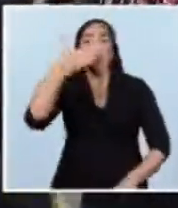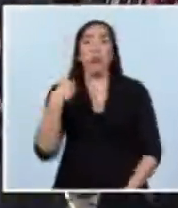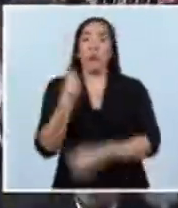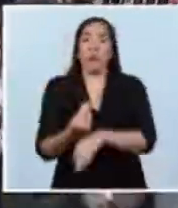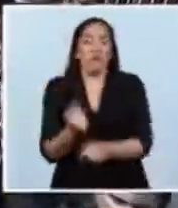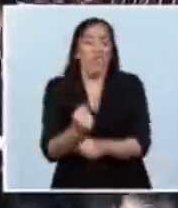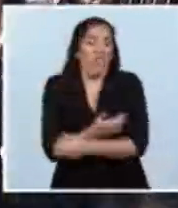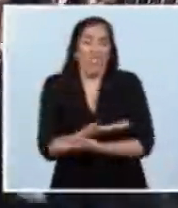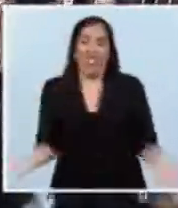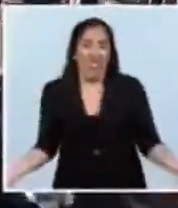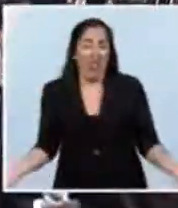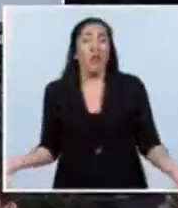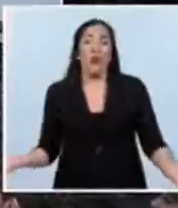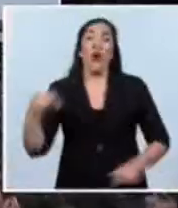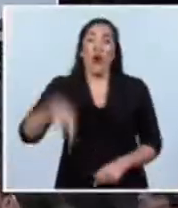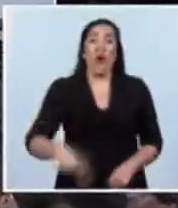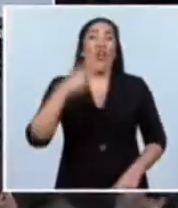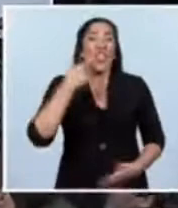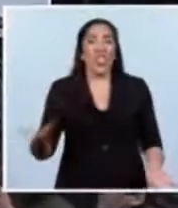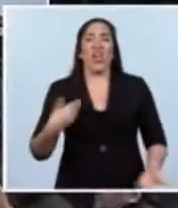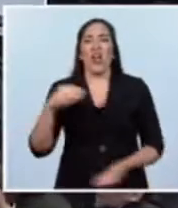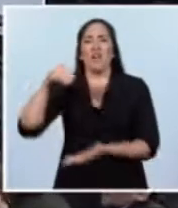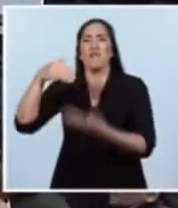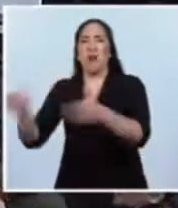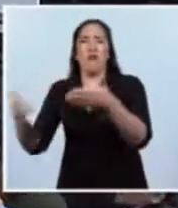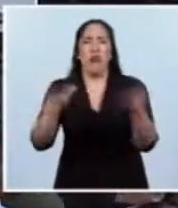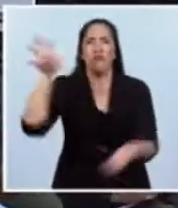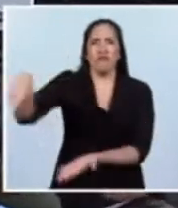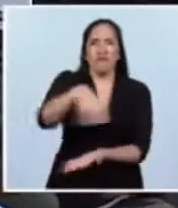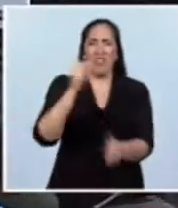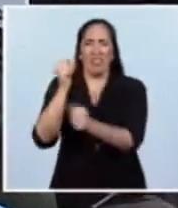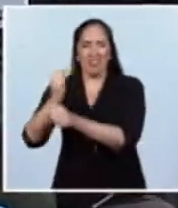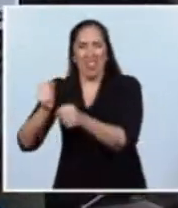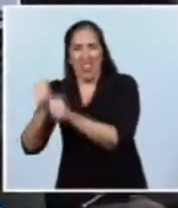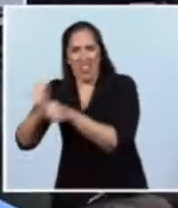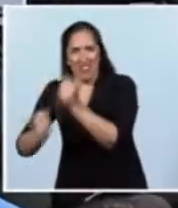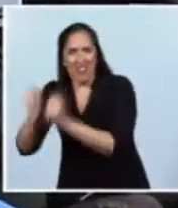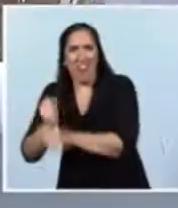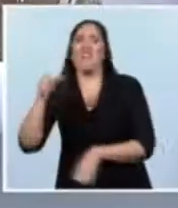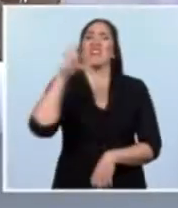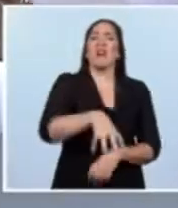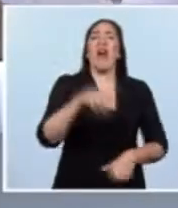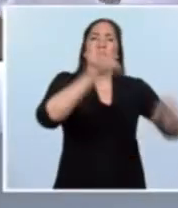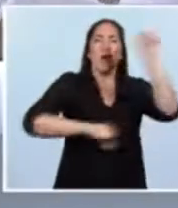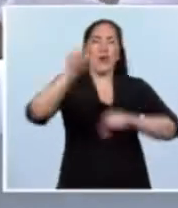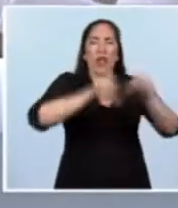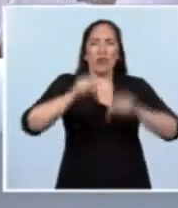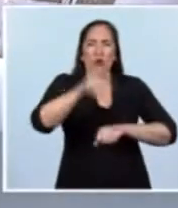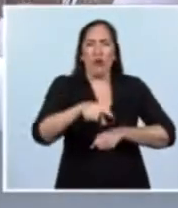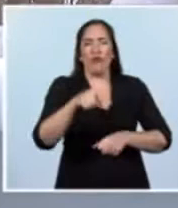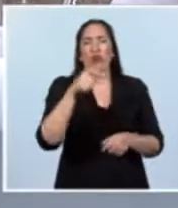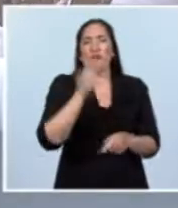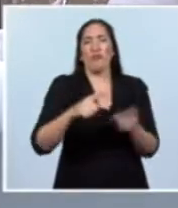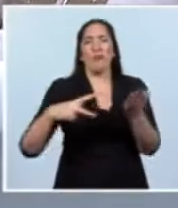con ampliaciones de fábricas y nuevos trabajadores, con nuevos laboratorios forenses, con hornos que queman